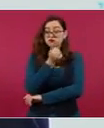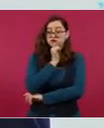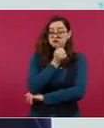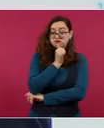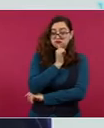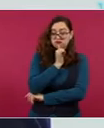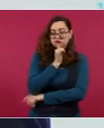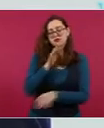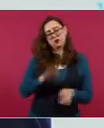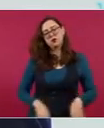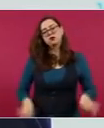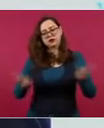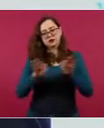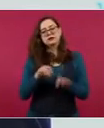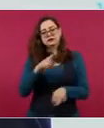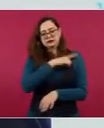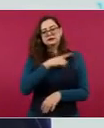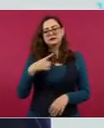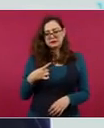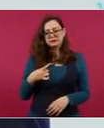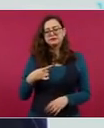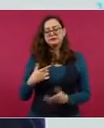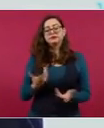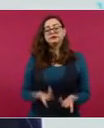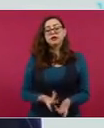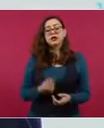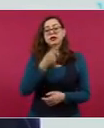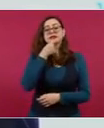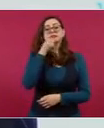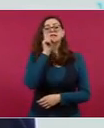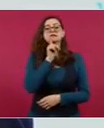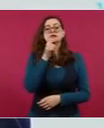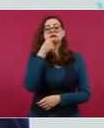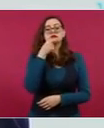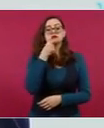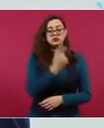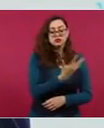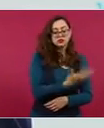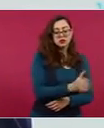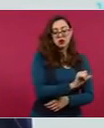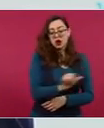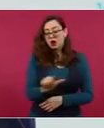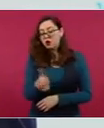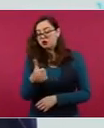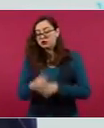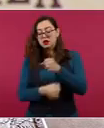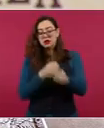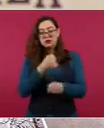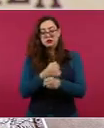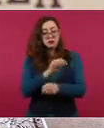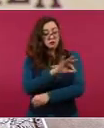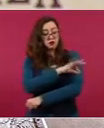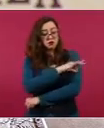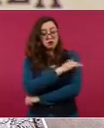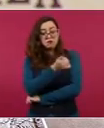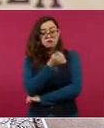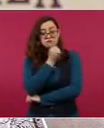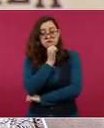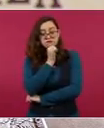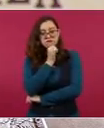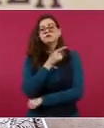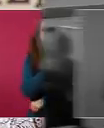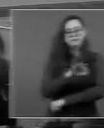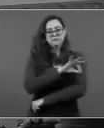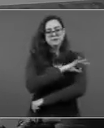que lo hagan y también niñas y niños de 5 a 11 años que estén pendientes de vacunarse todavía están en oportunidad